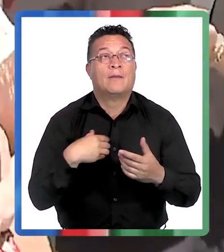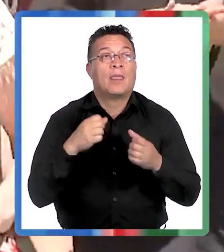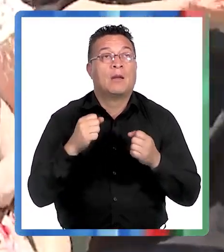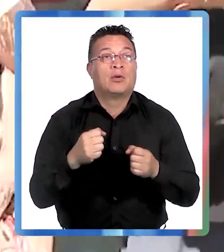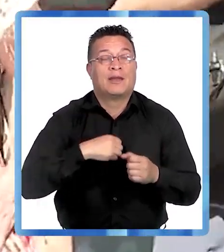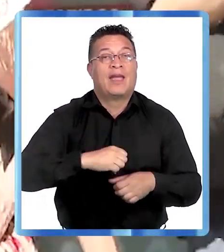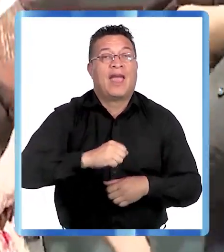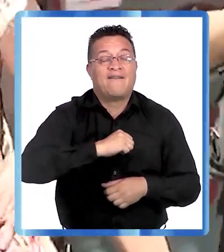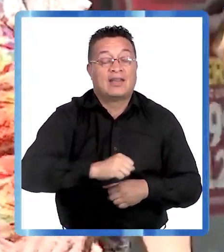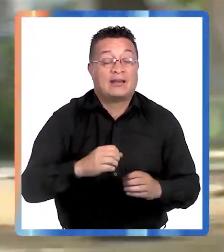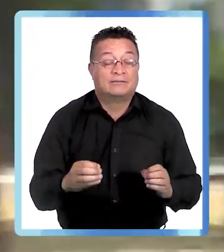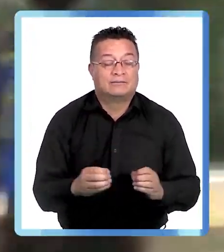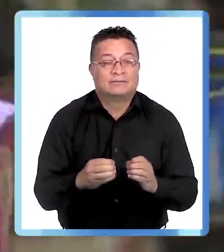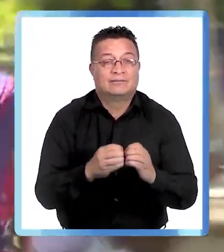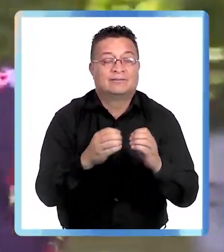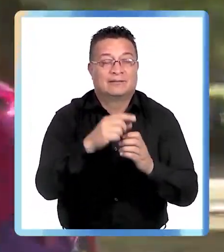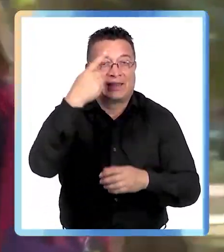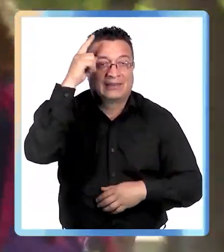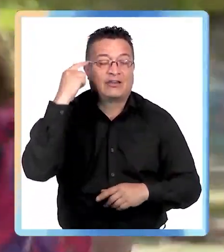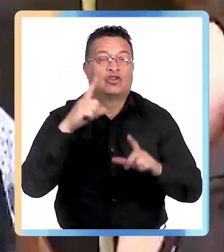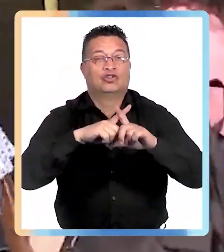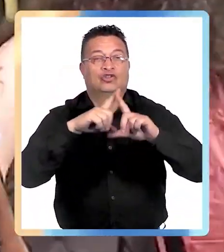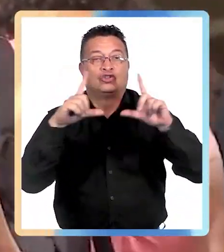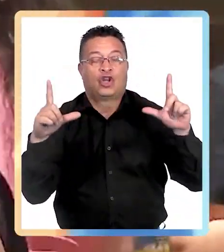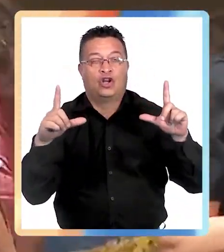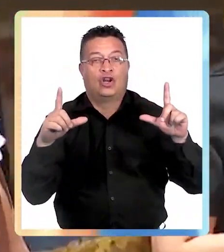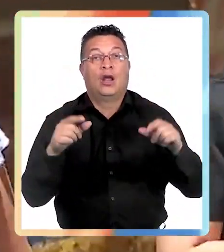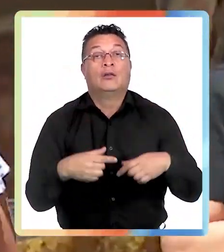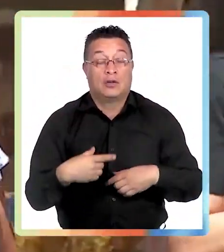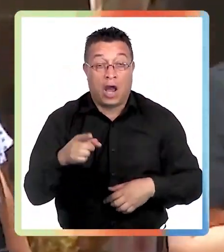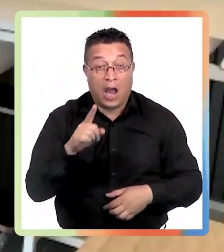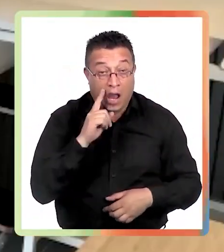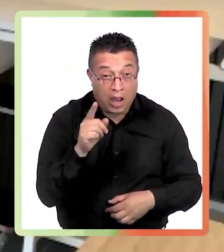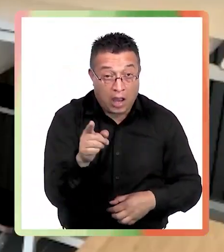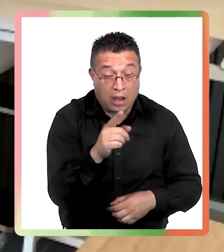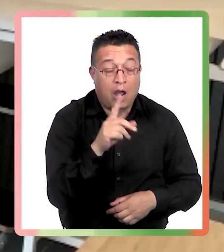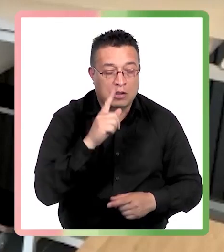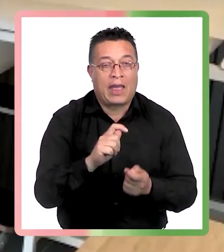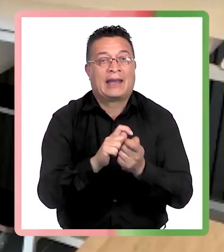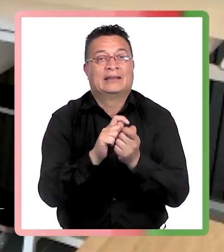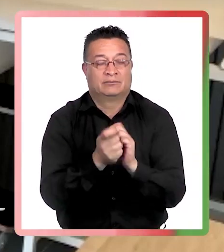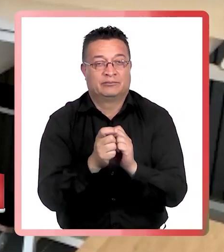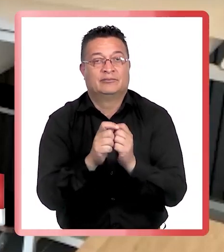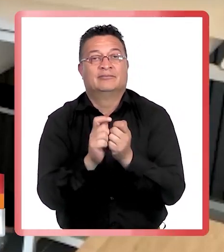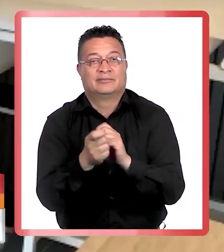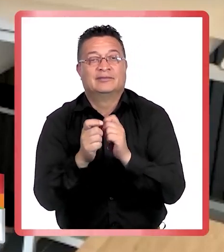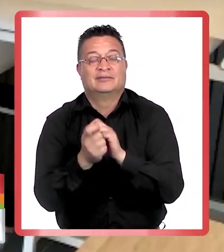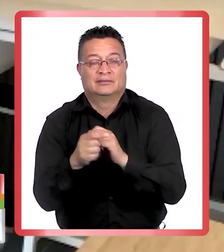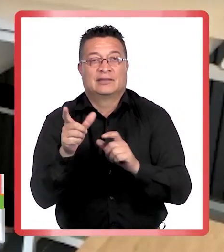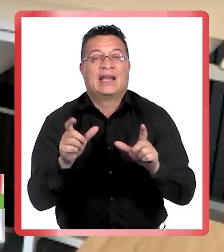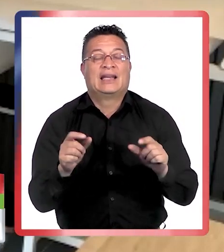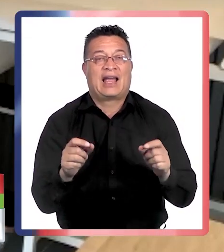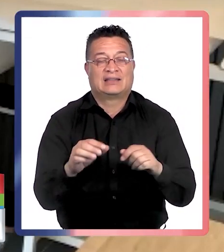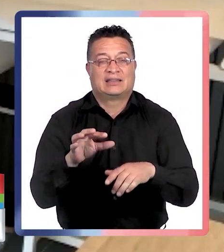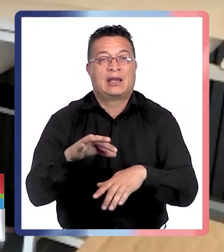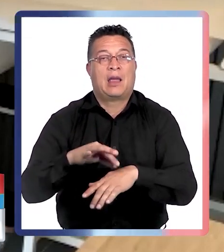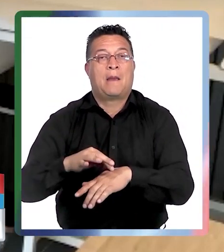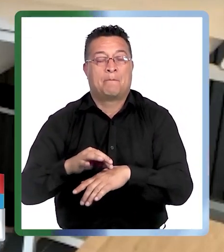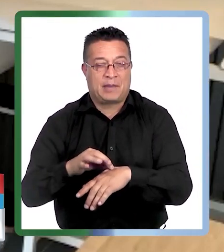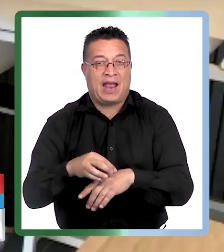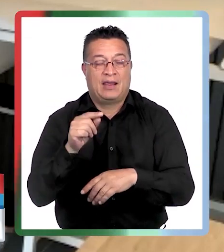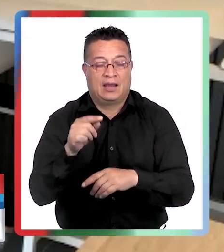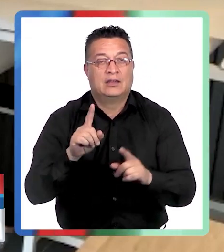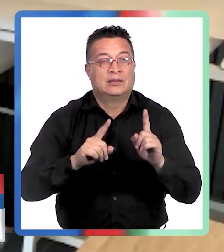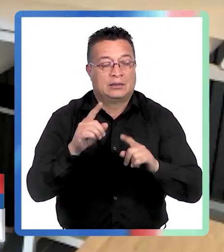es como evitar seguir acumulando daño solar. Pero lo que uno ya tiene, ahí ya se produjo algunas mutaciones, que son las que aumentan el cáncer de piel, algunas